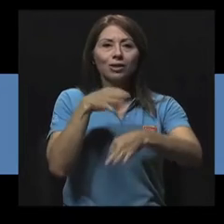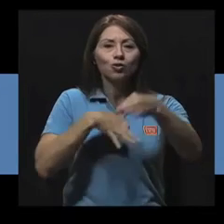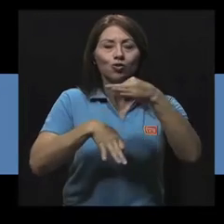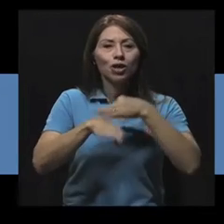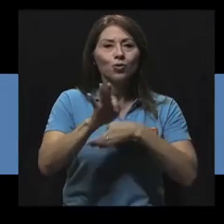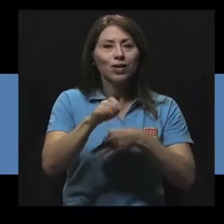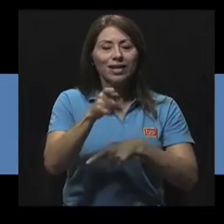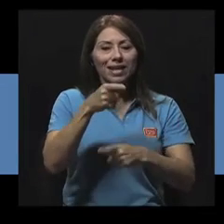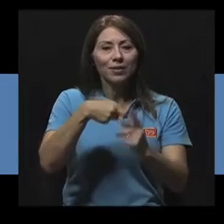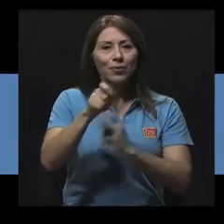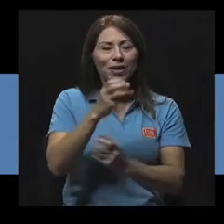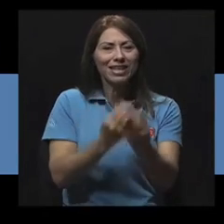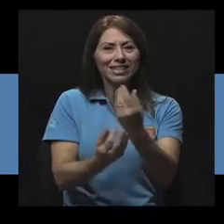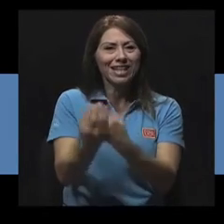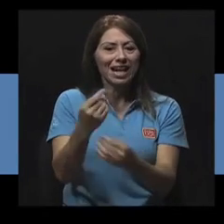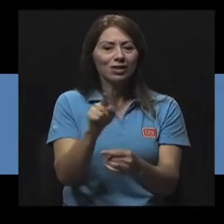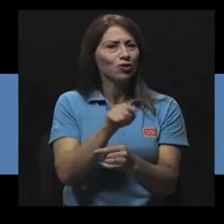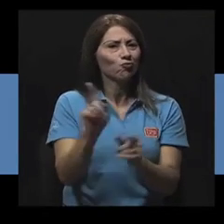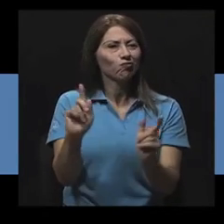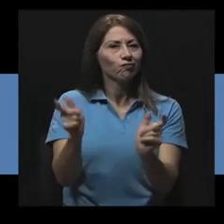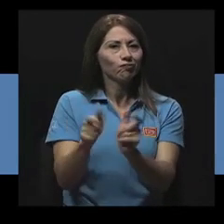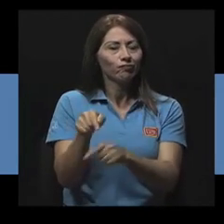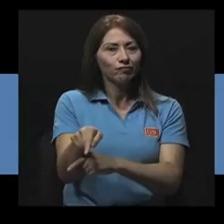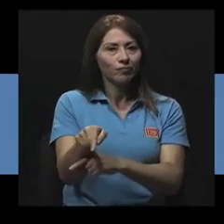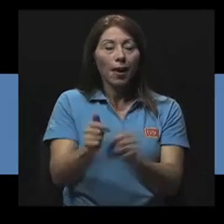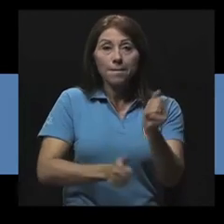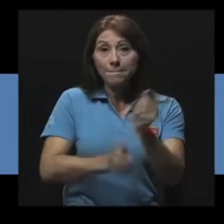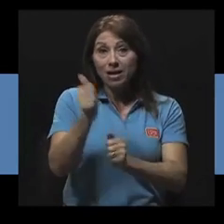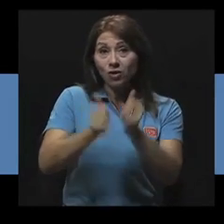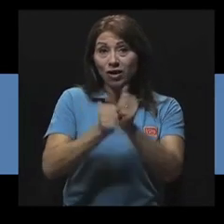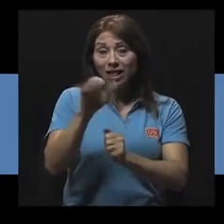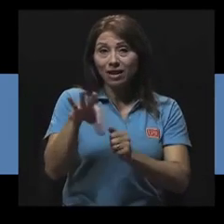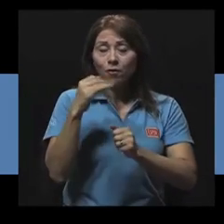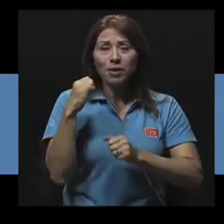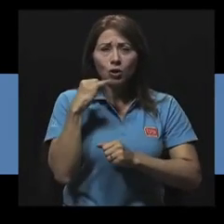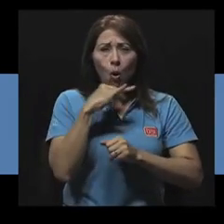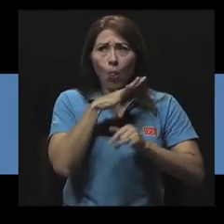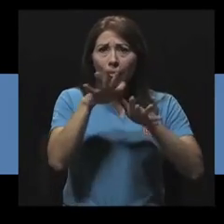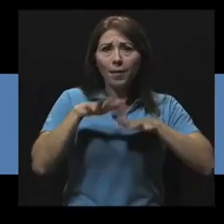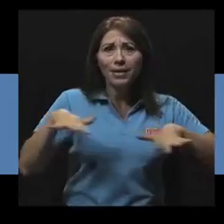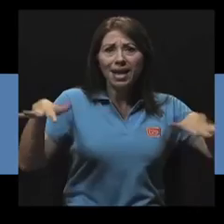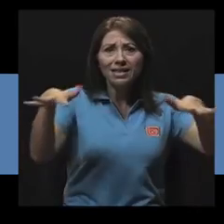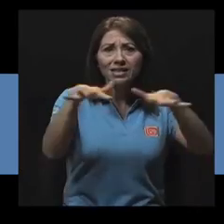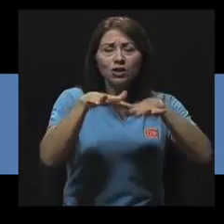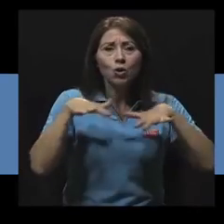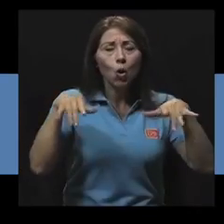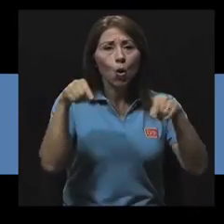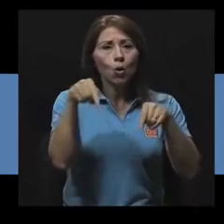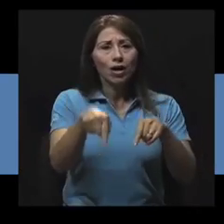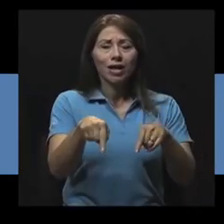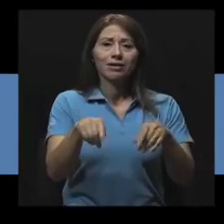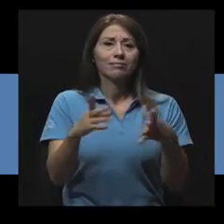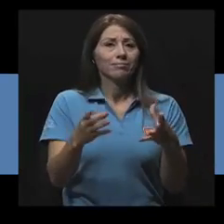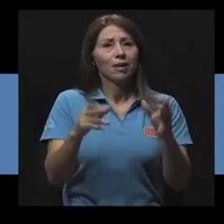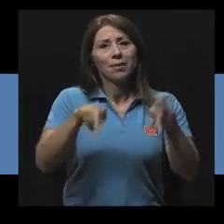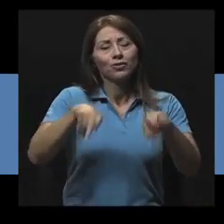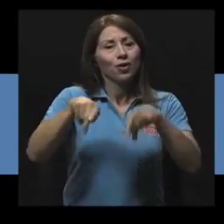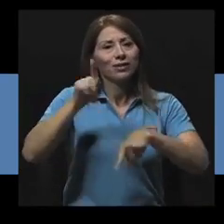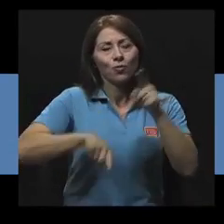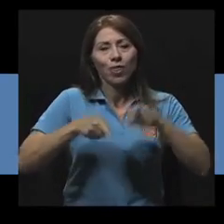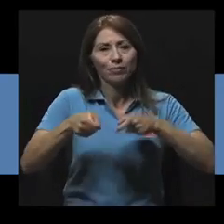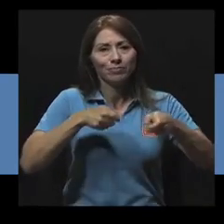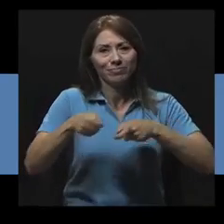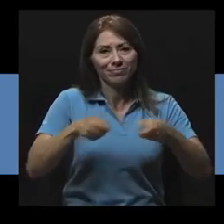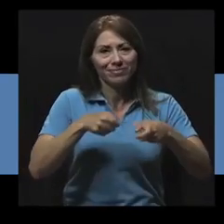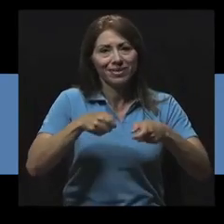incineración de desechos sólidos. La mayoría de las fuentes de contaminación del aire exterior están más allá del control de las personas